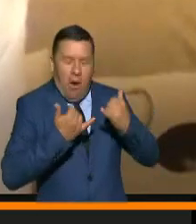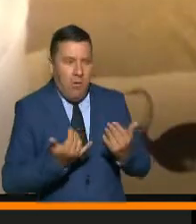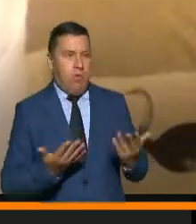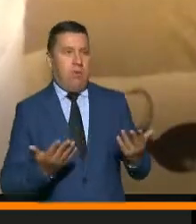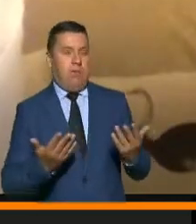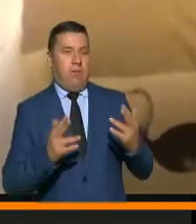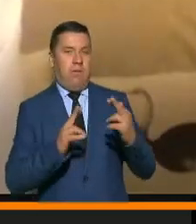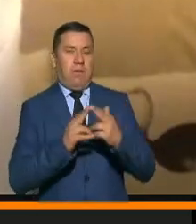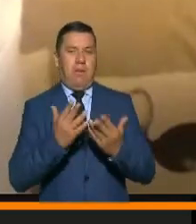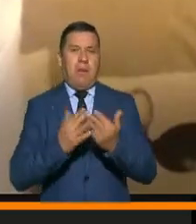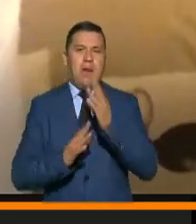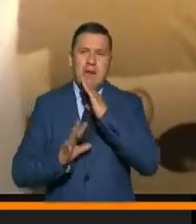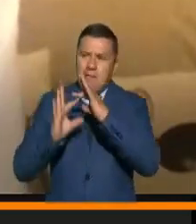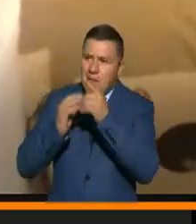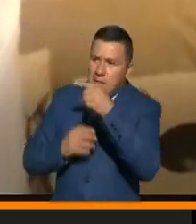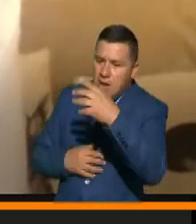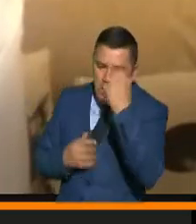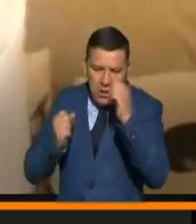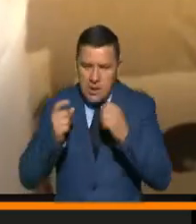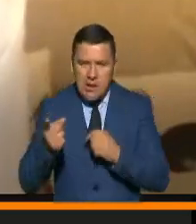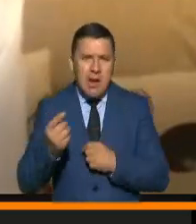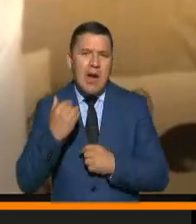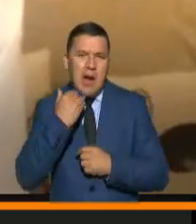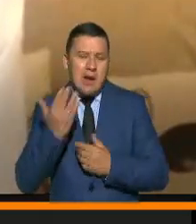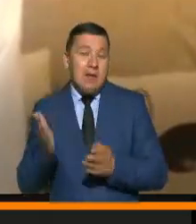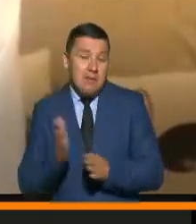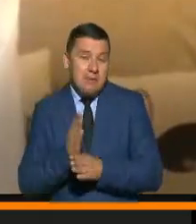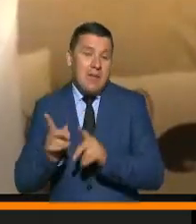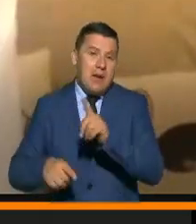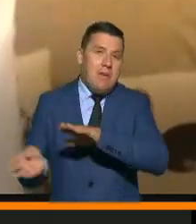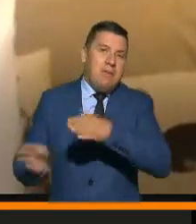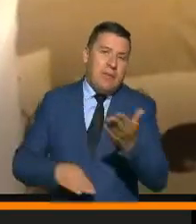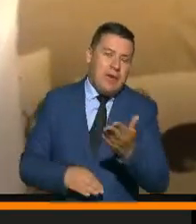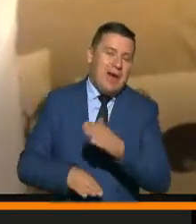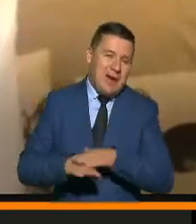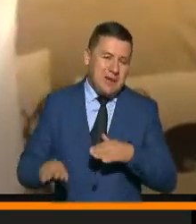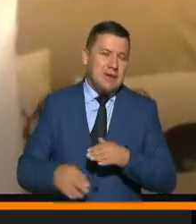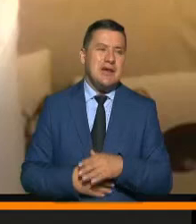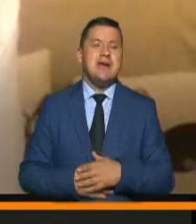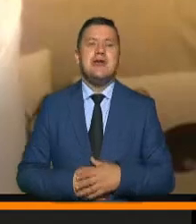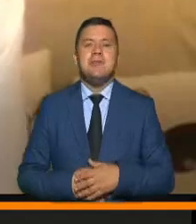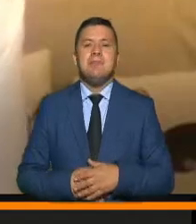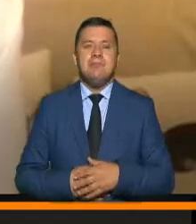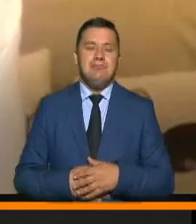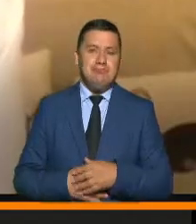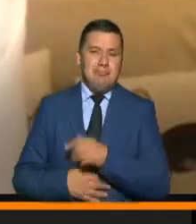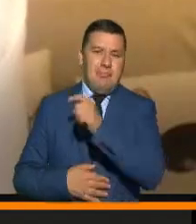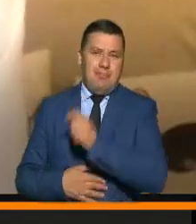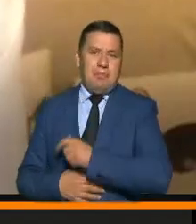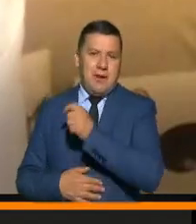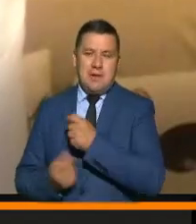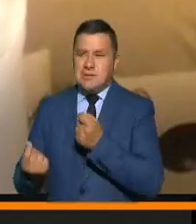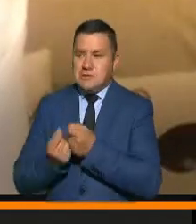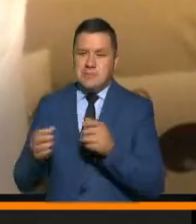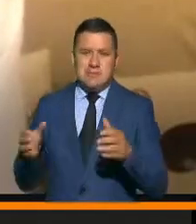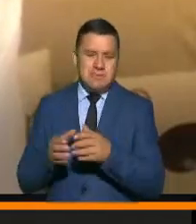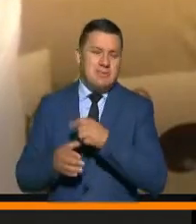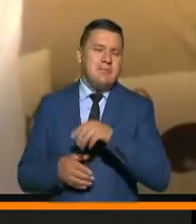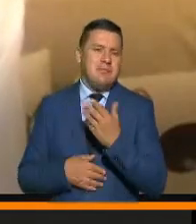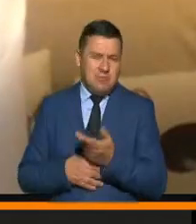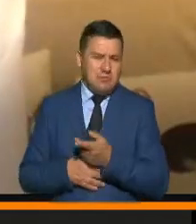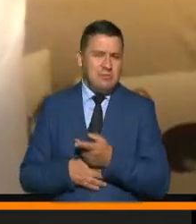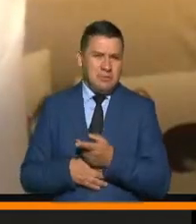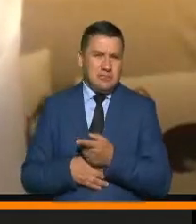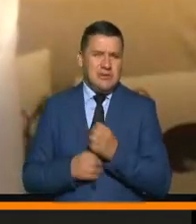relacionados con personas cercanas que posiblemente tuvieron desenlaces fatales en esta pandemia, con personas cercanas y también